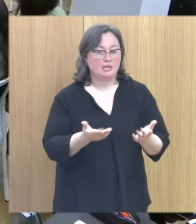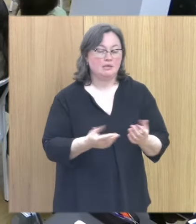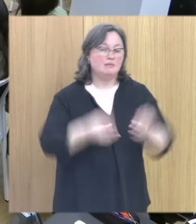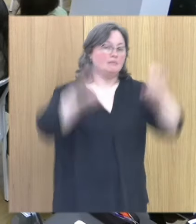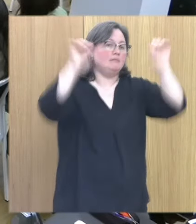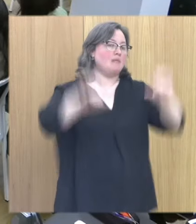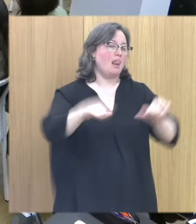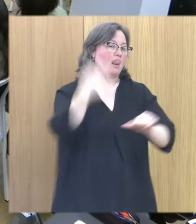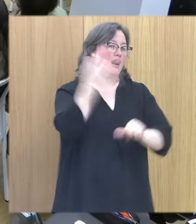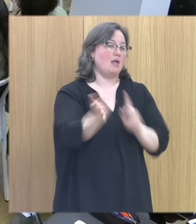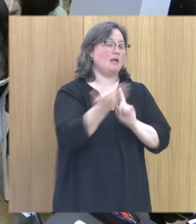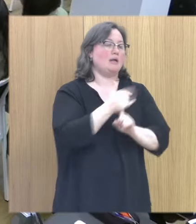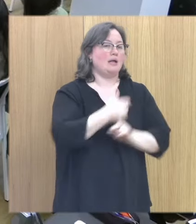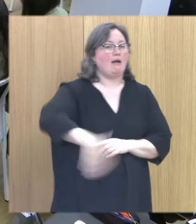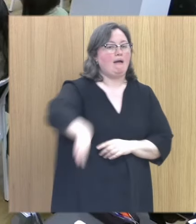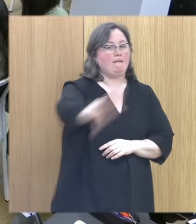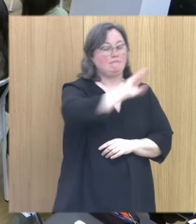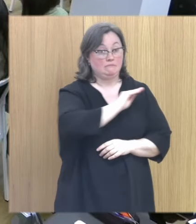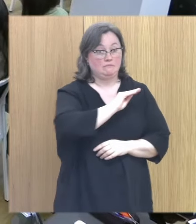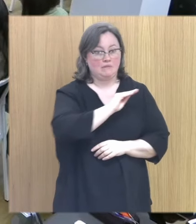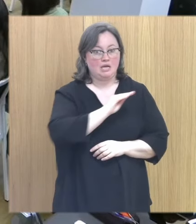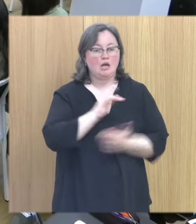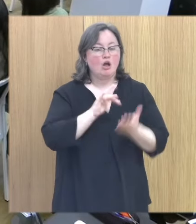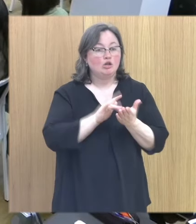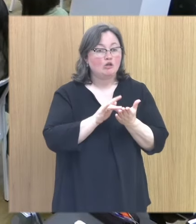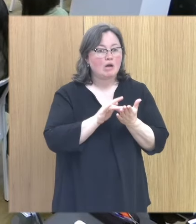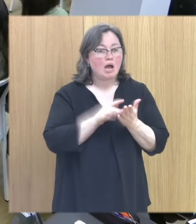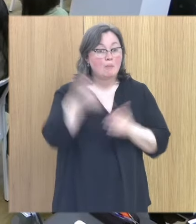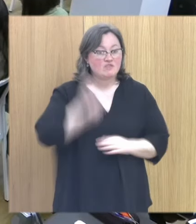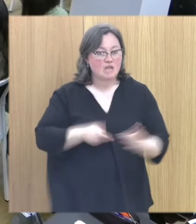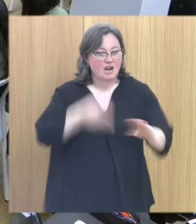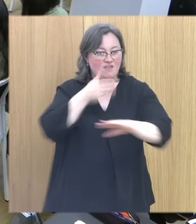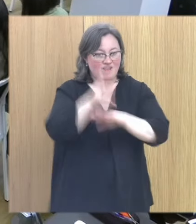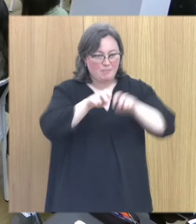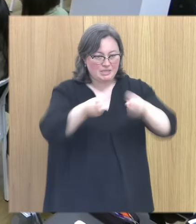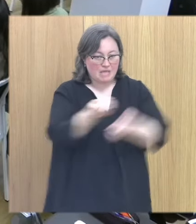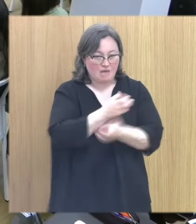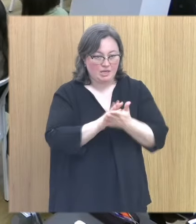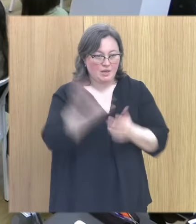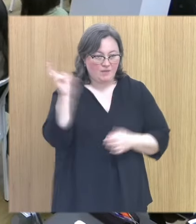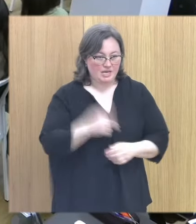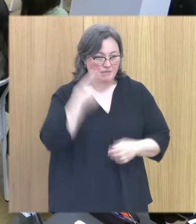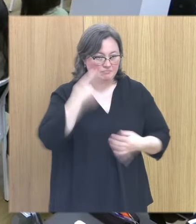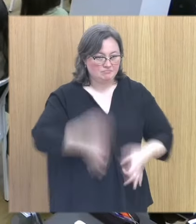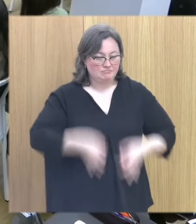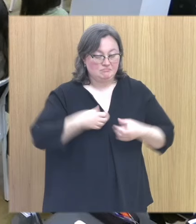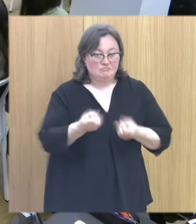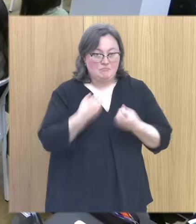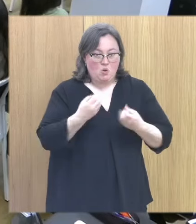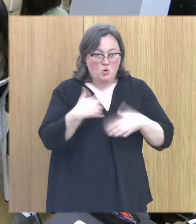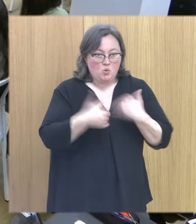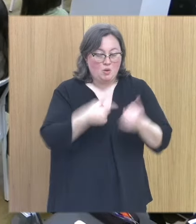clarificador el hecho de poder entender porque claro cada vez que va algún profesional a la mesa viene aterrado de la historia que tiene